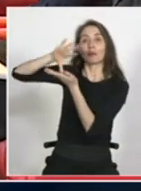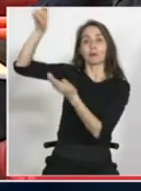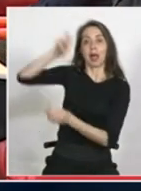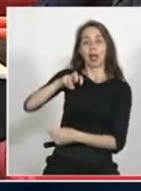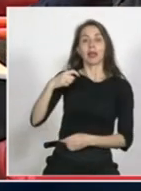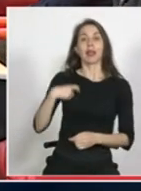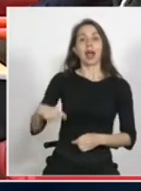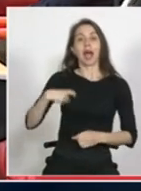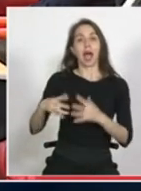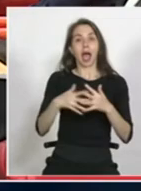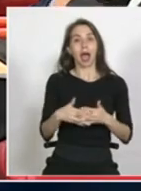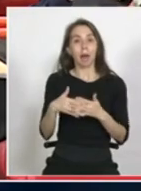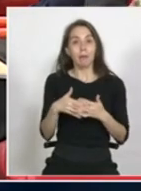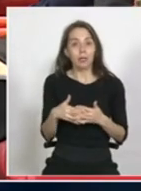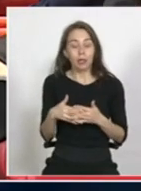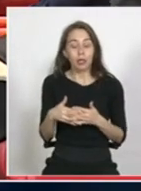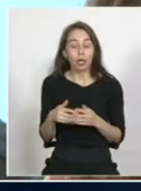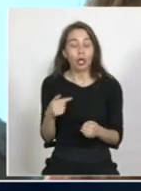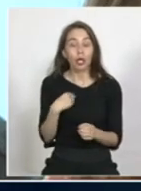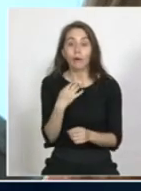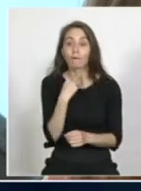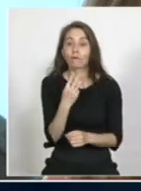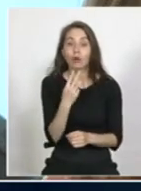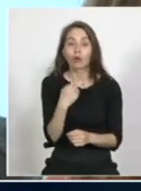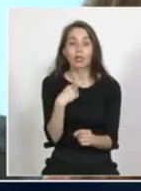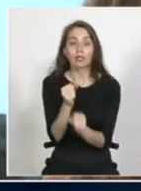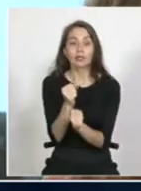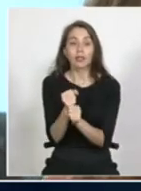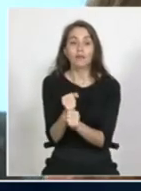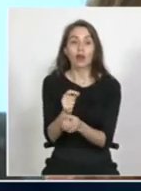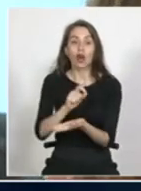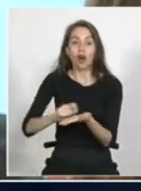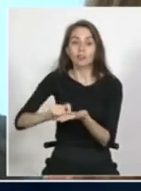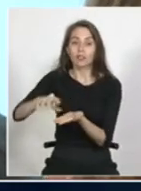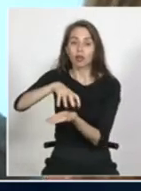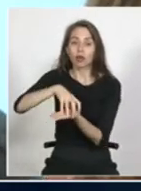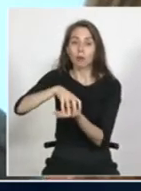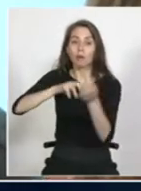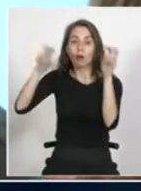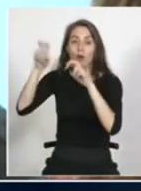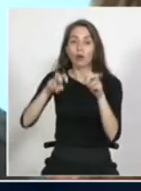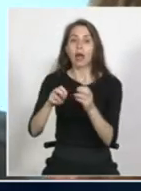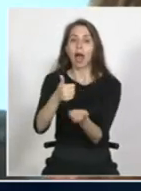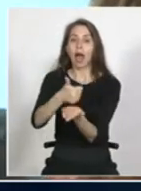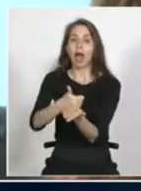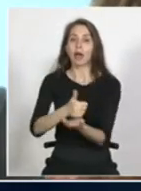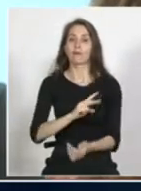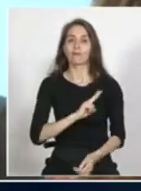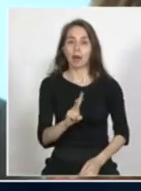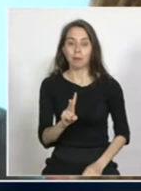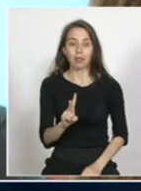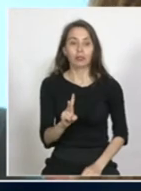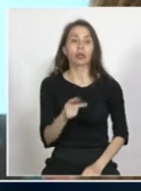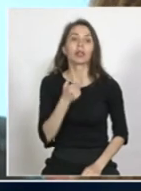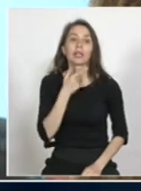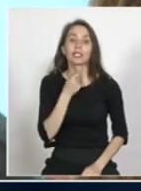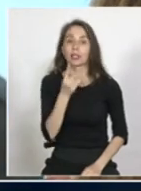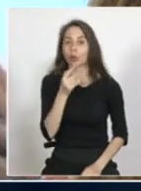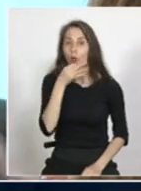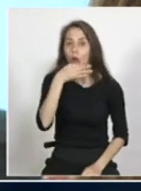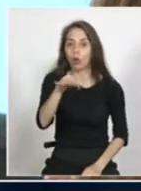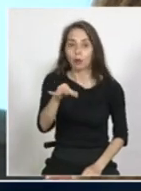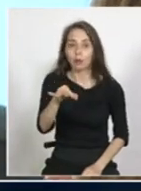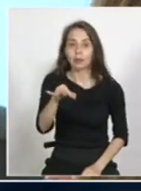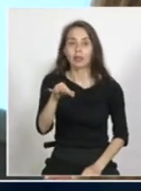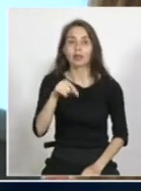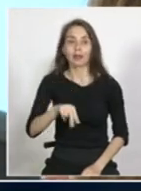recién me nací como chileno yo trabajo en la oficina comunal de migrantes de la alcaldía de Ciudadana de Valparaíso más bien quiero hacer un comentario porque